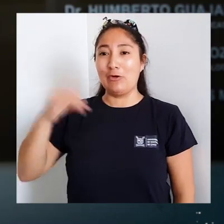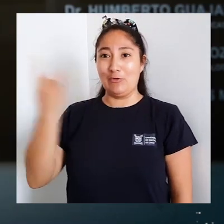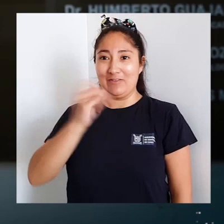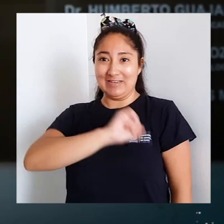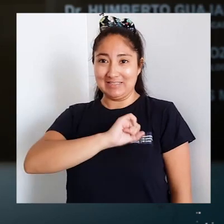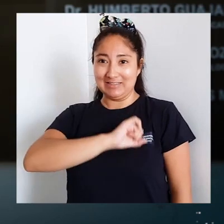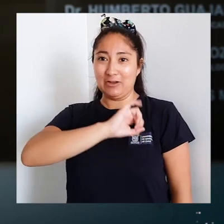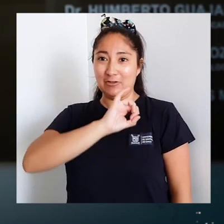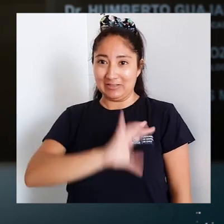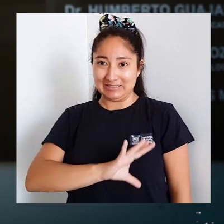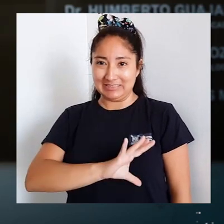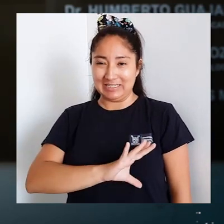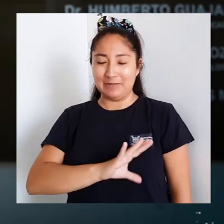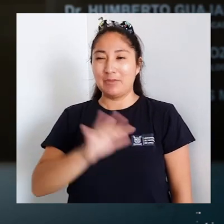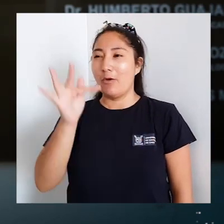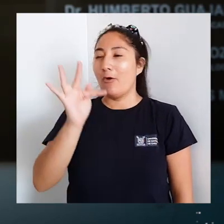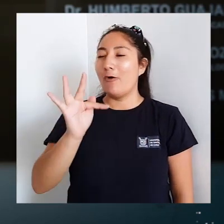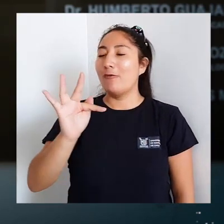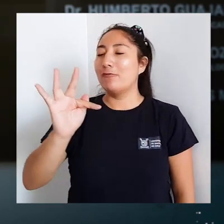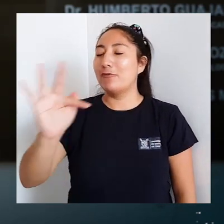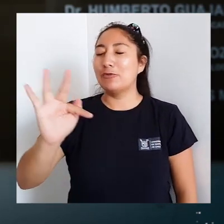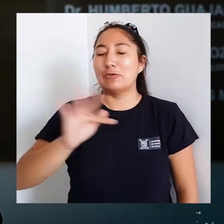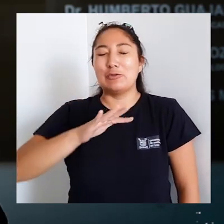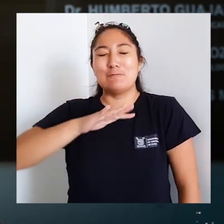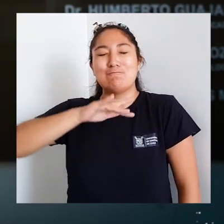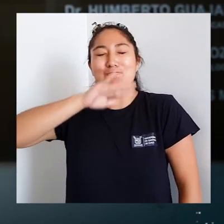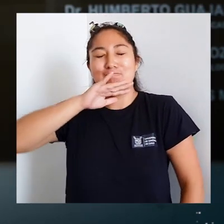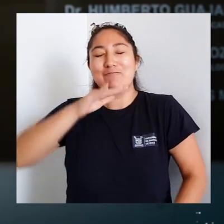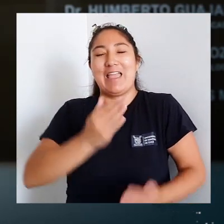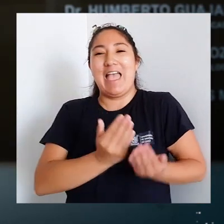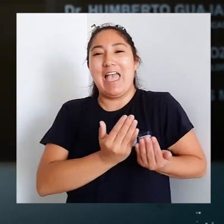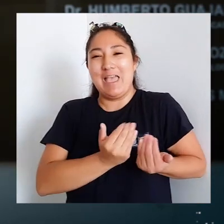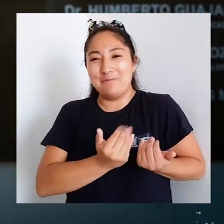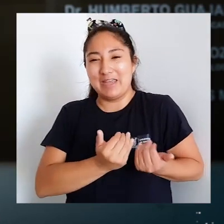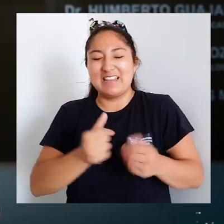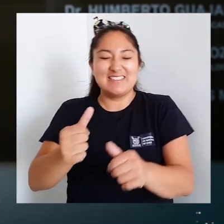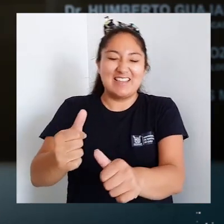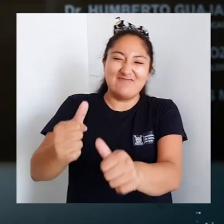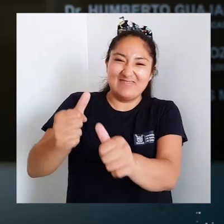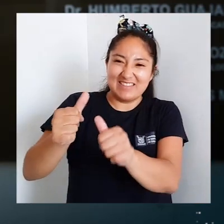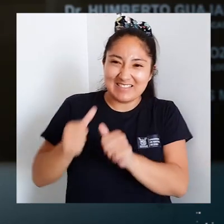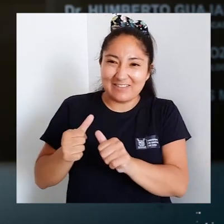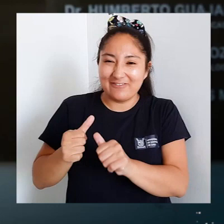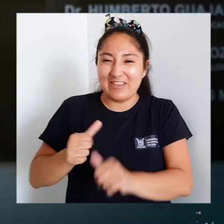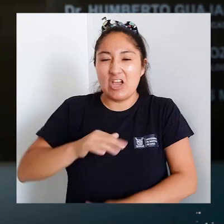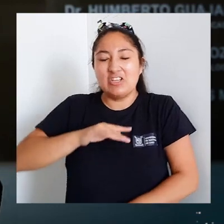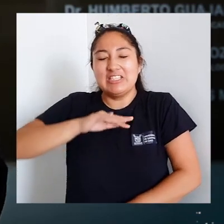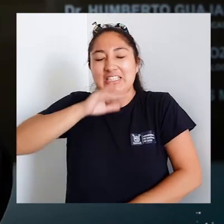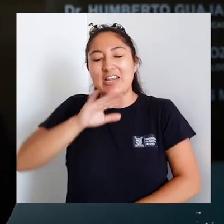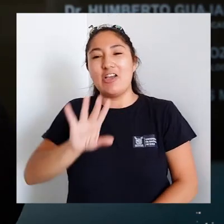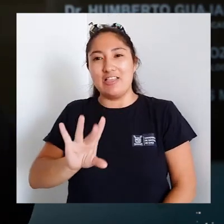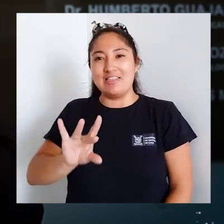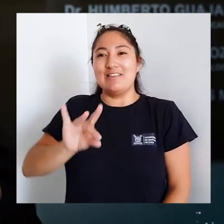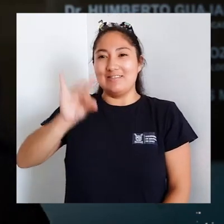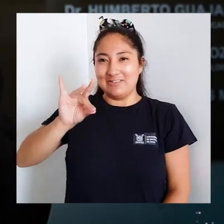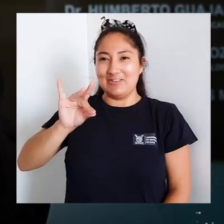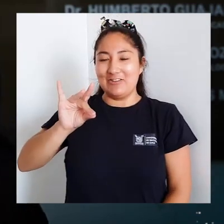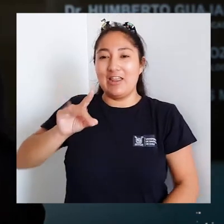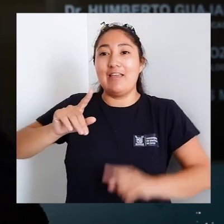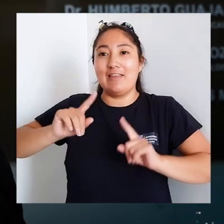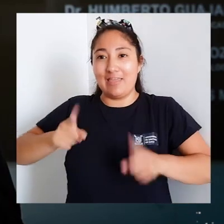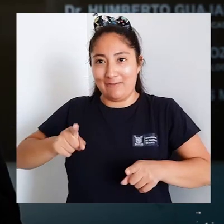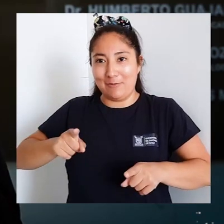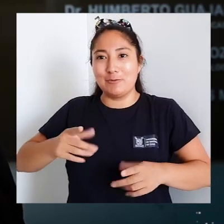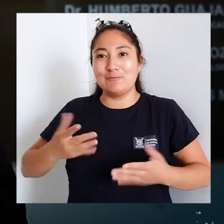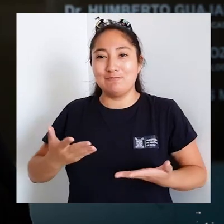nosotros, nuestra Universidad de Santiago, es un futuro lleno de esperanzas, lleno de desafíos y lleno de decisiones que